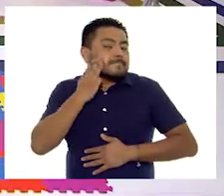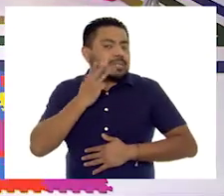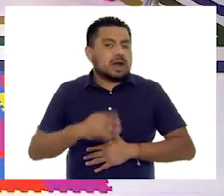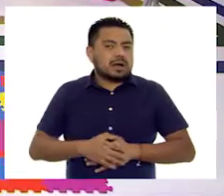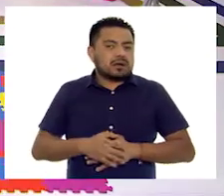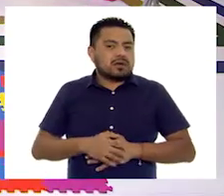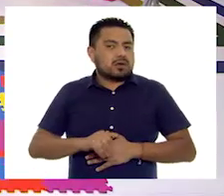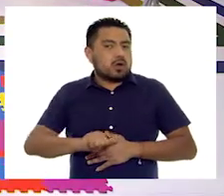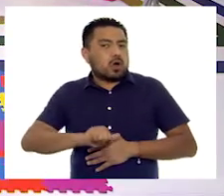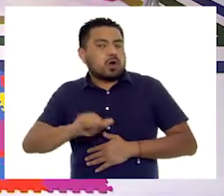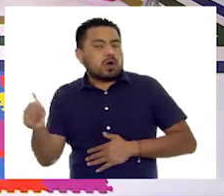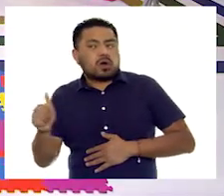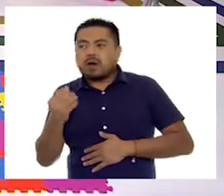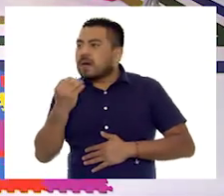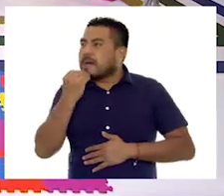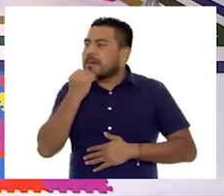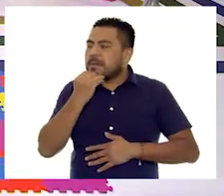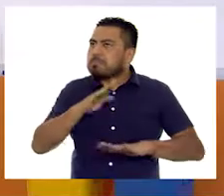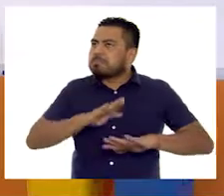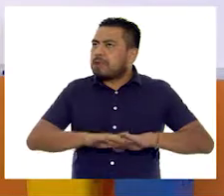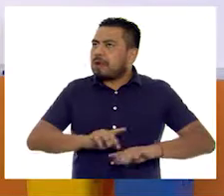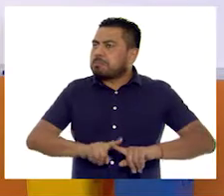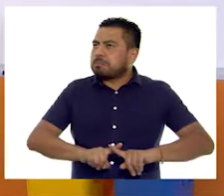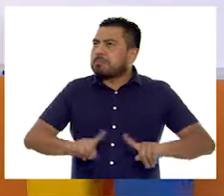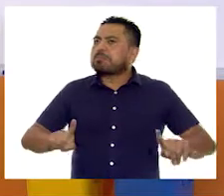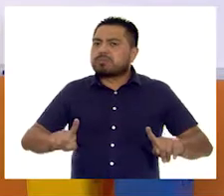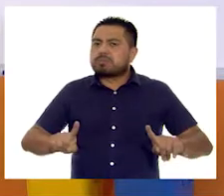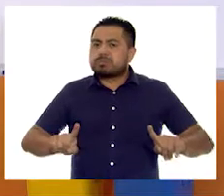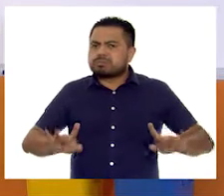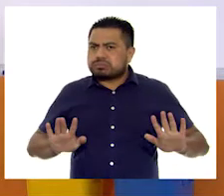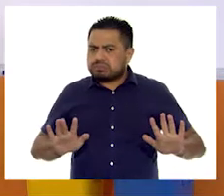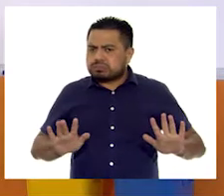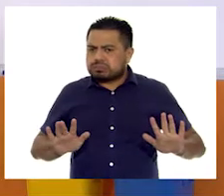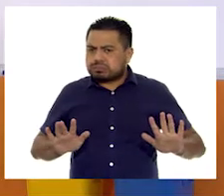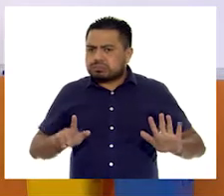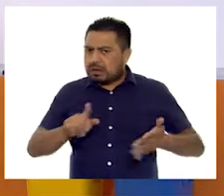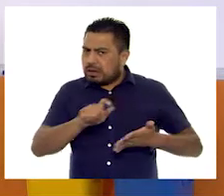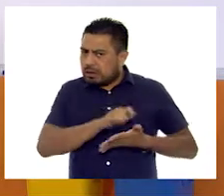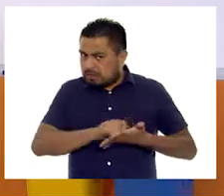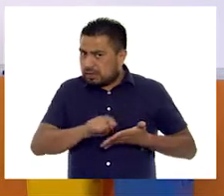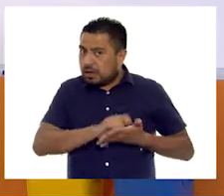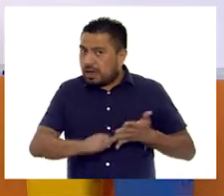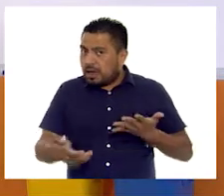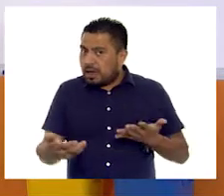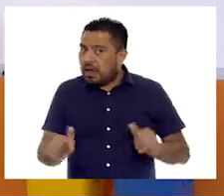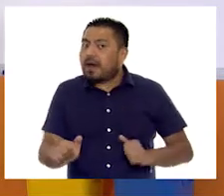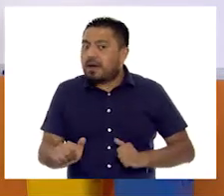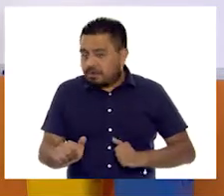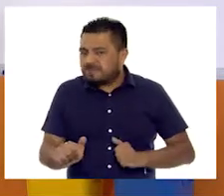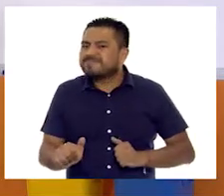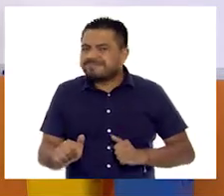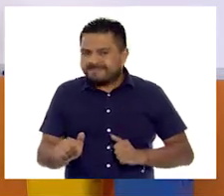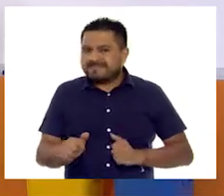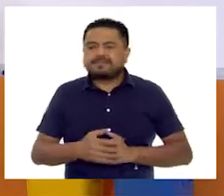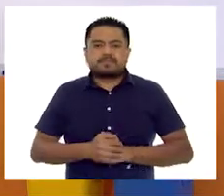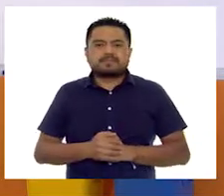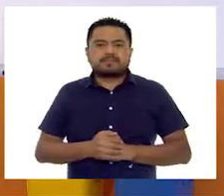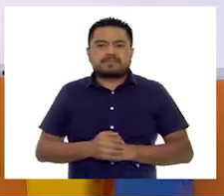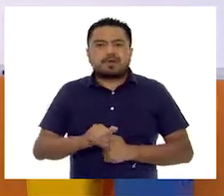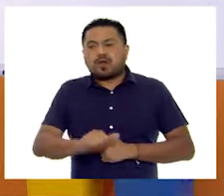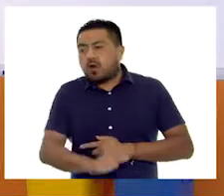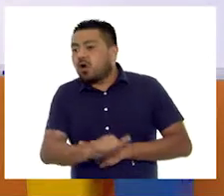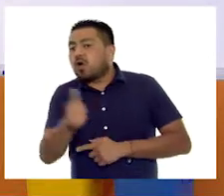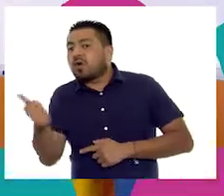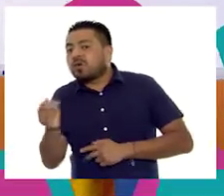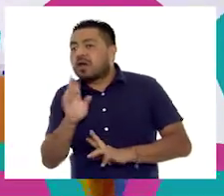otra alimentación muy variada. Y fueron anotando, ¿verdad? Sí. Muy bien. ¿Tenemos